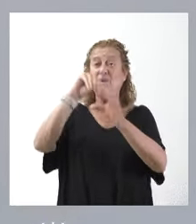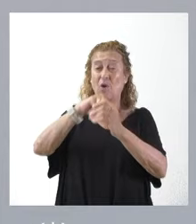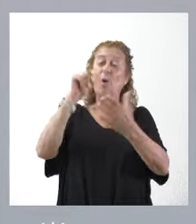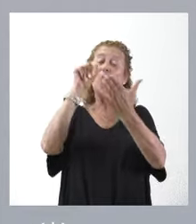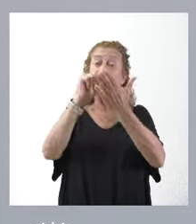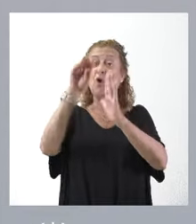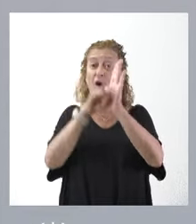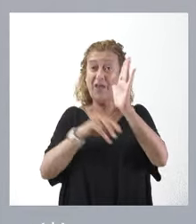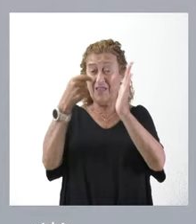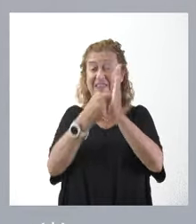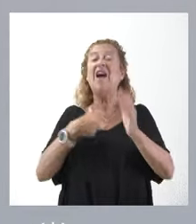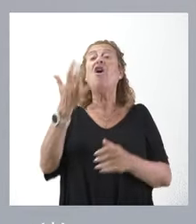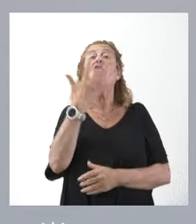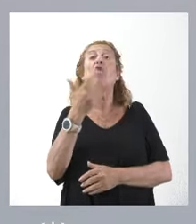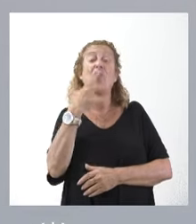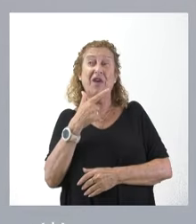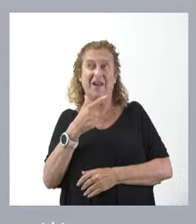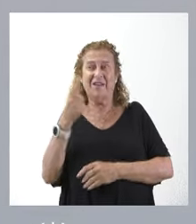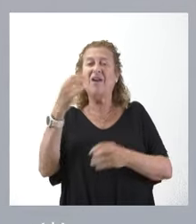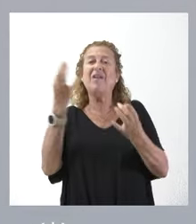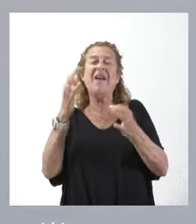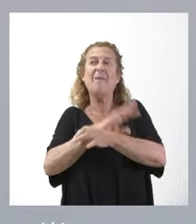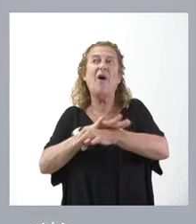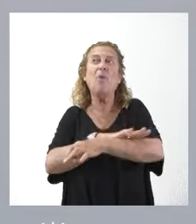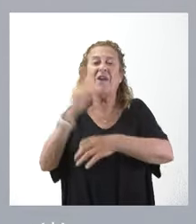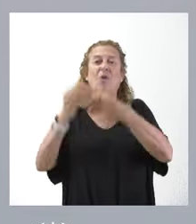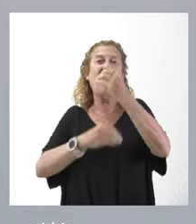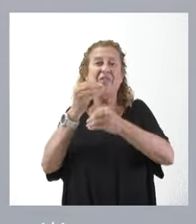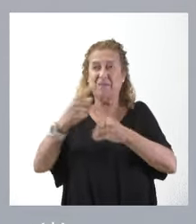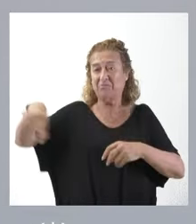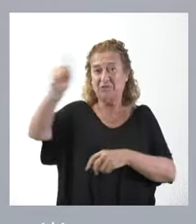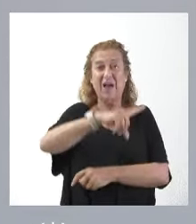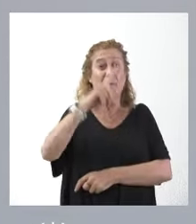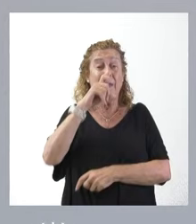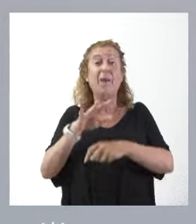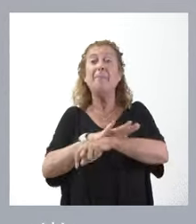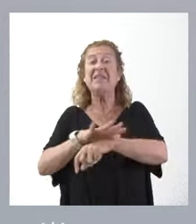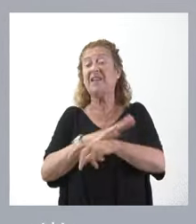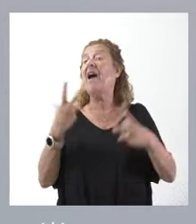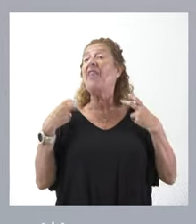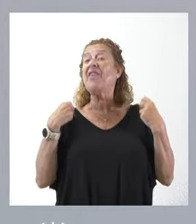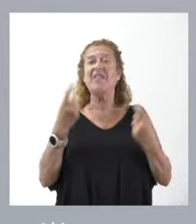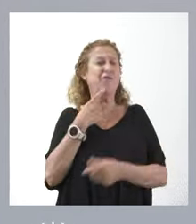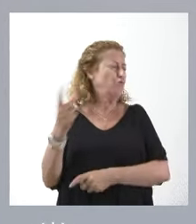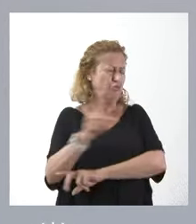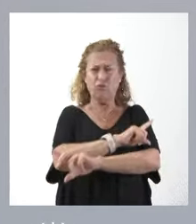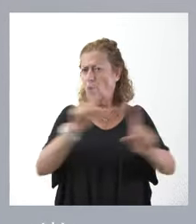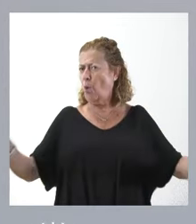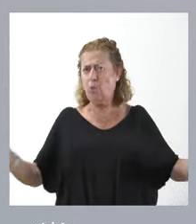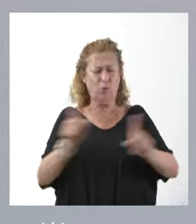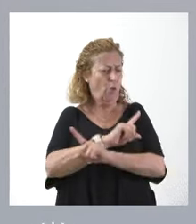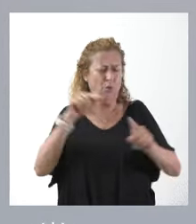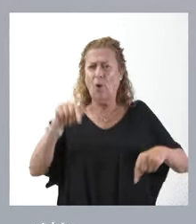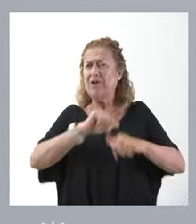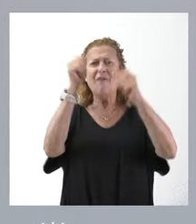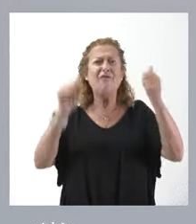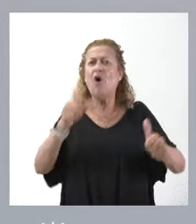conocer la posición del Gobierno sobre la financiación autonómica. Recordarán ustedes que entonces la ministra de Hacienda manifestó que en ningún caso se abardaría esta forma